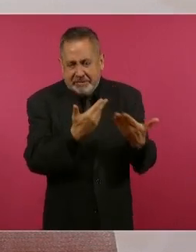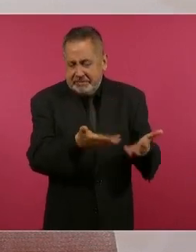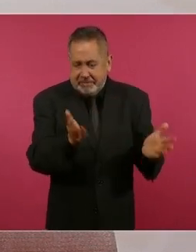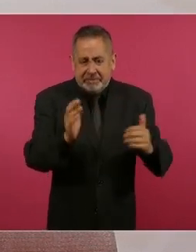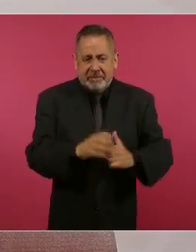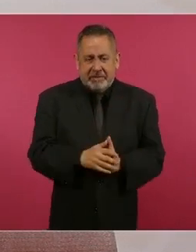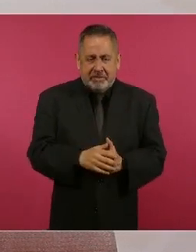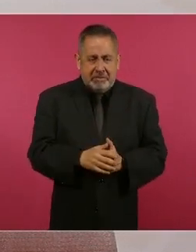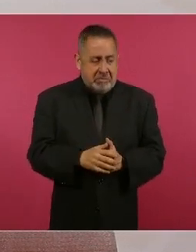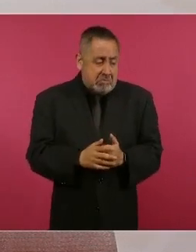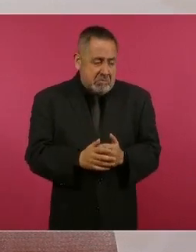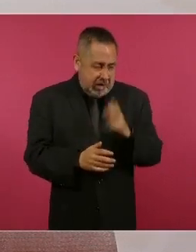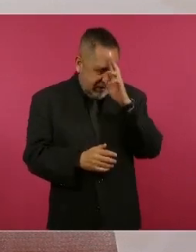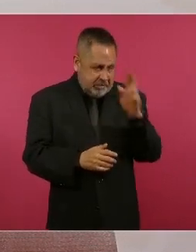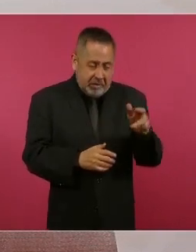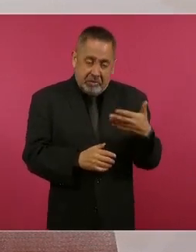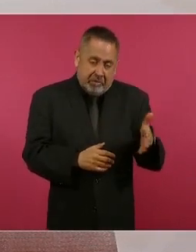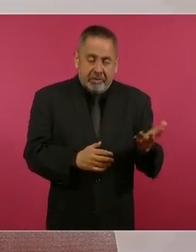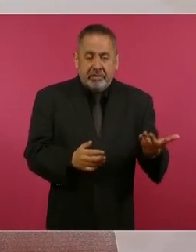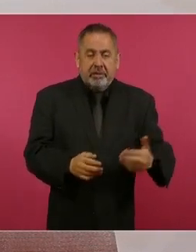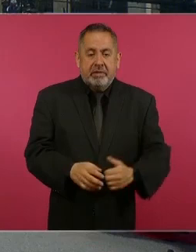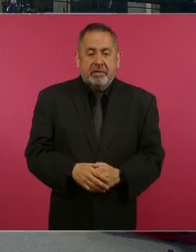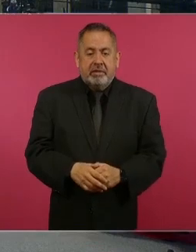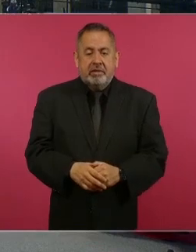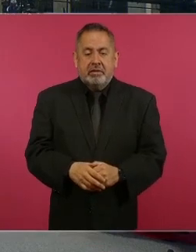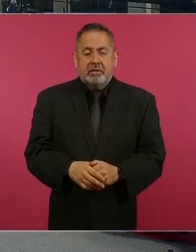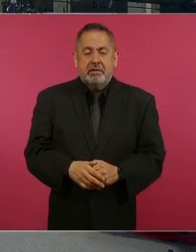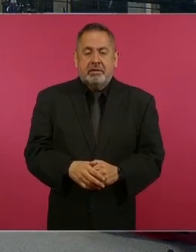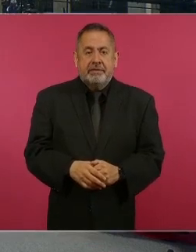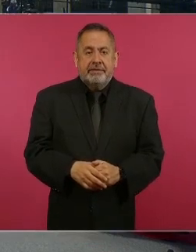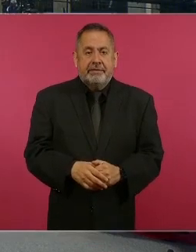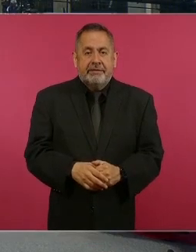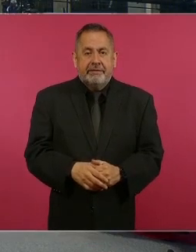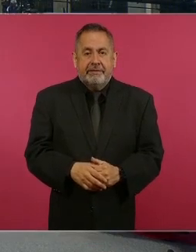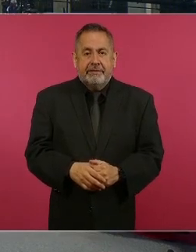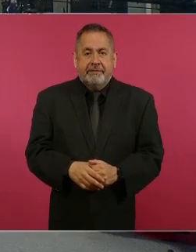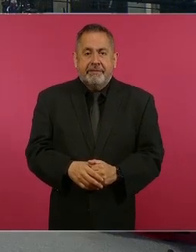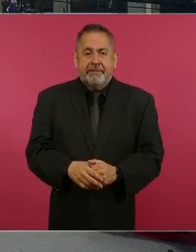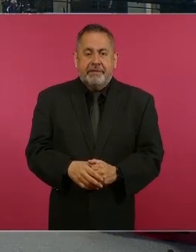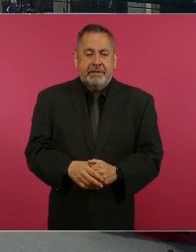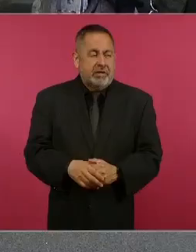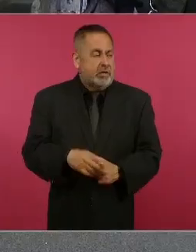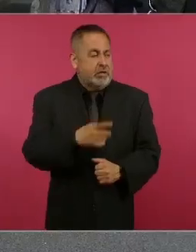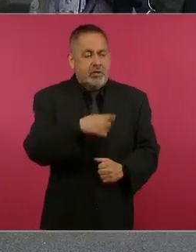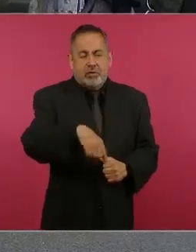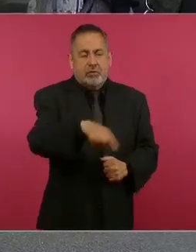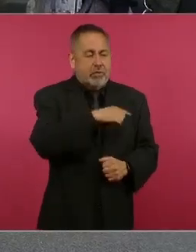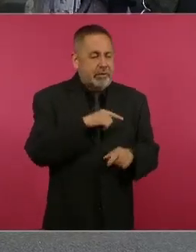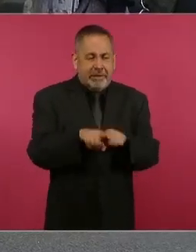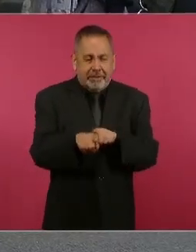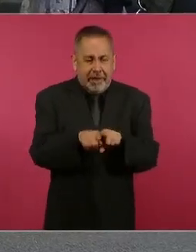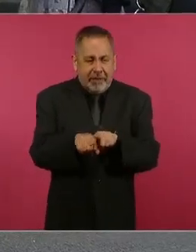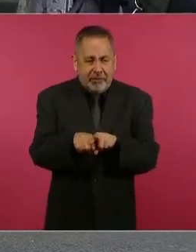respetados y son nuestros hermanos.